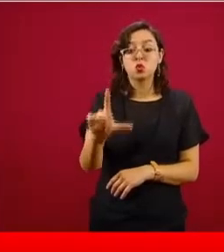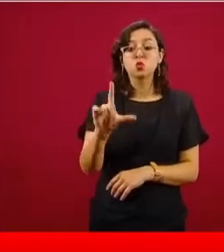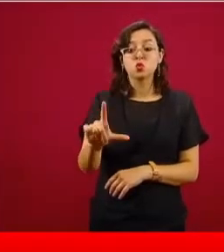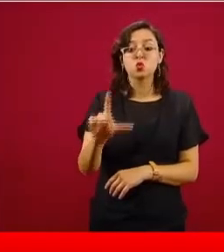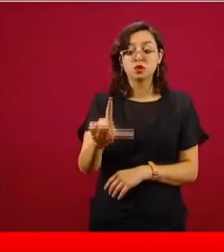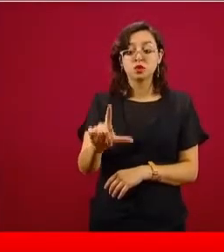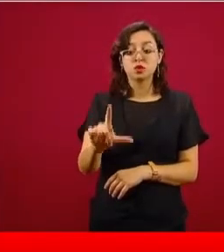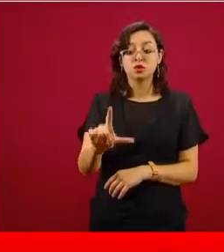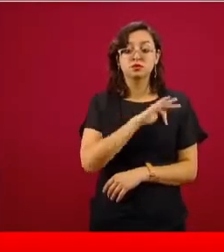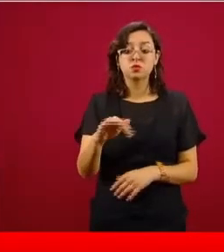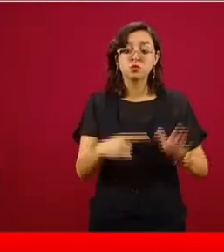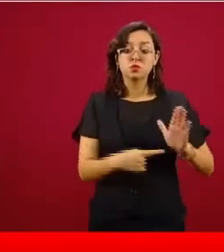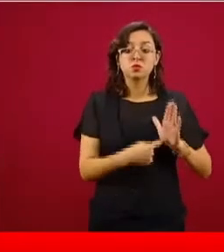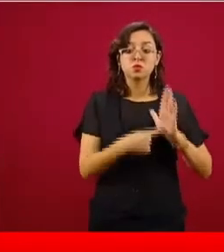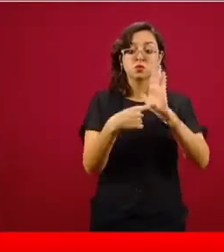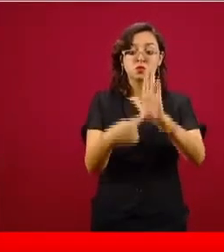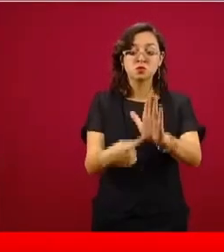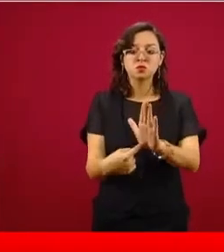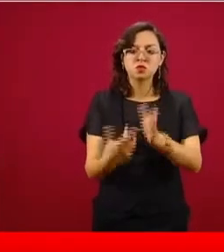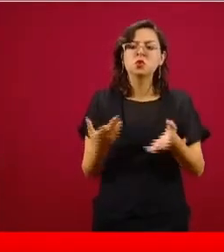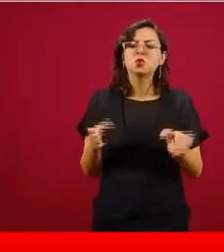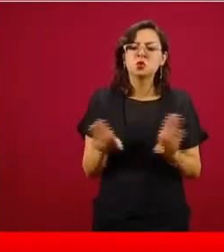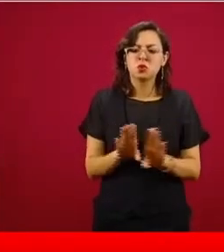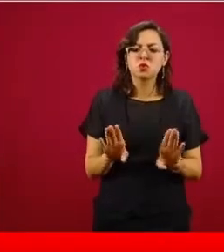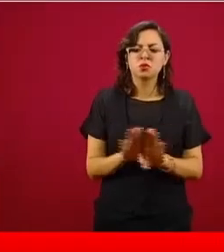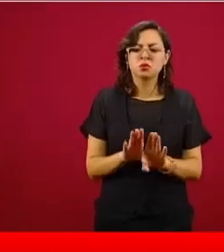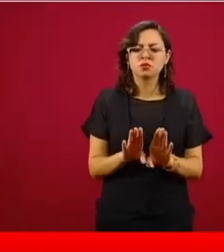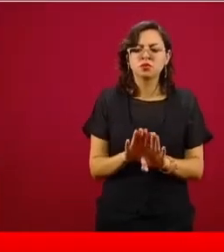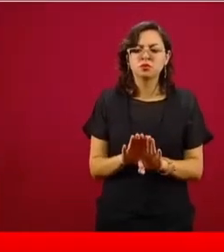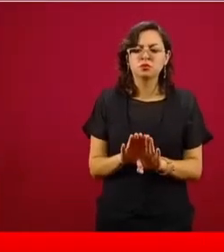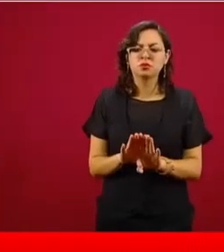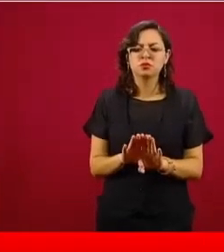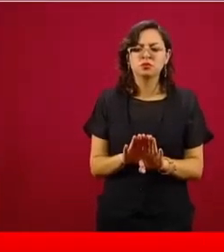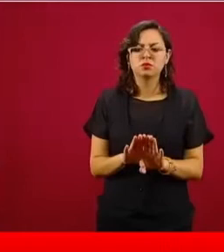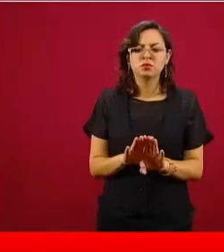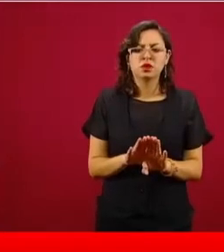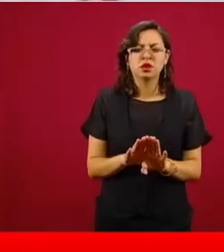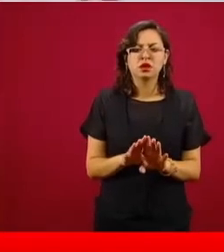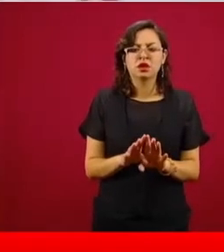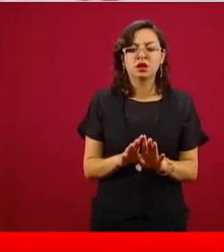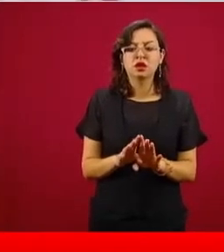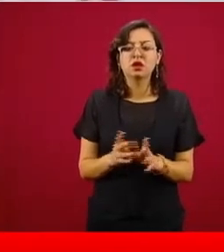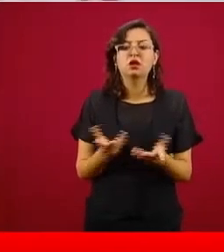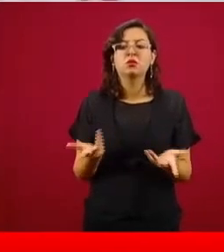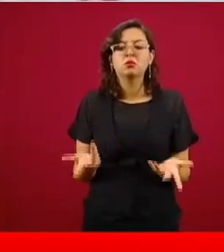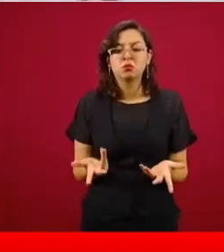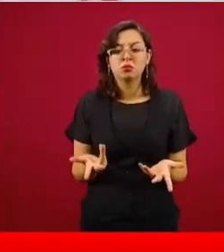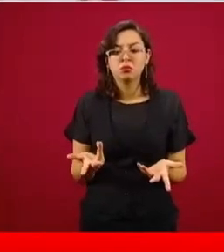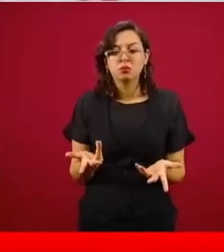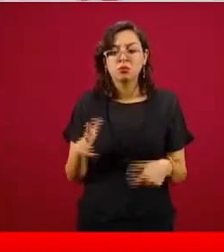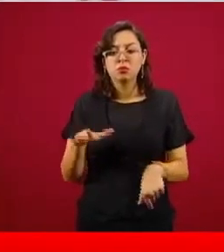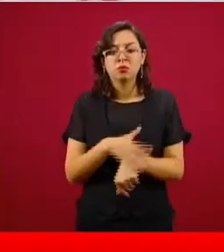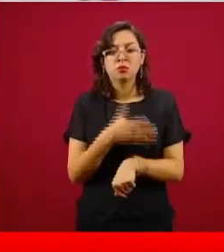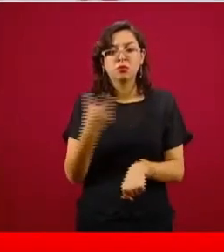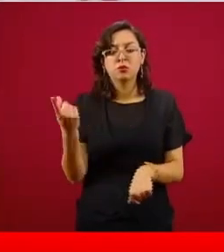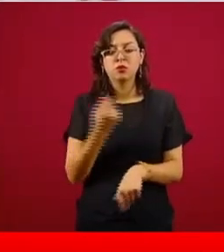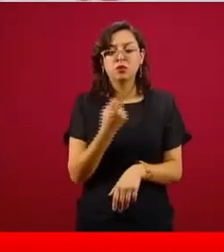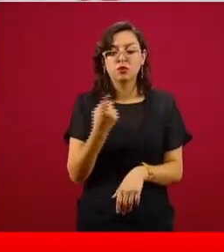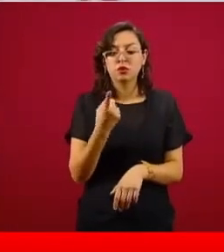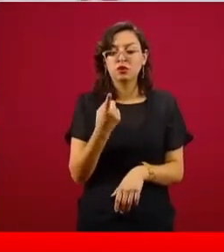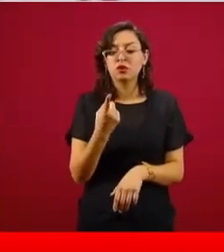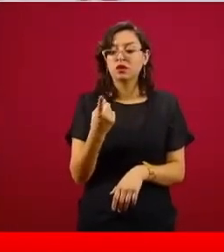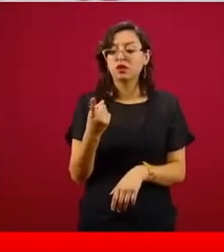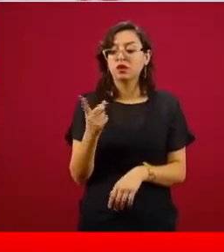cómo estamos, porque cerramos el viernes